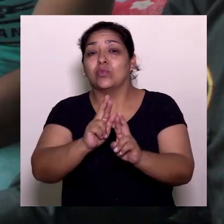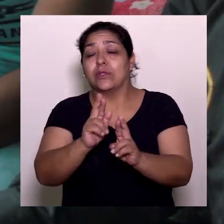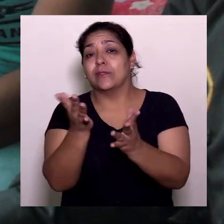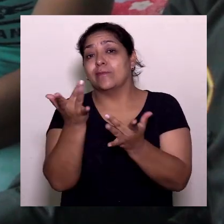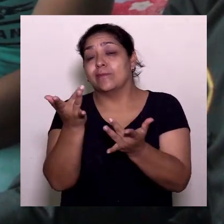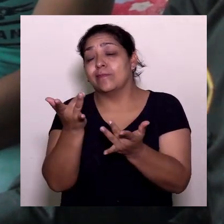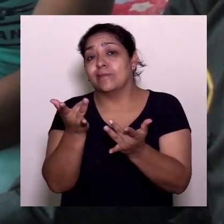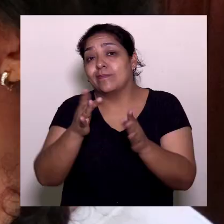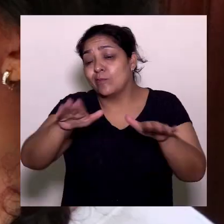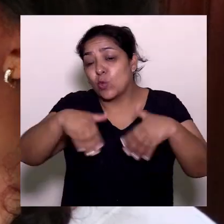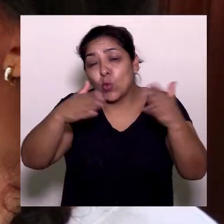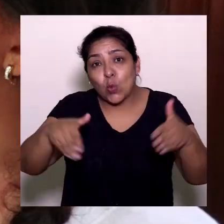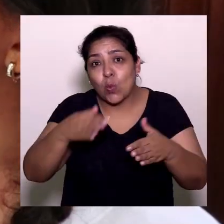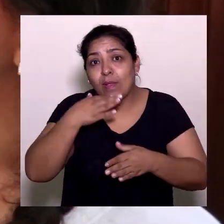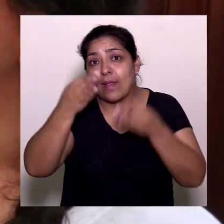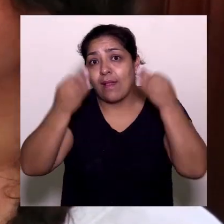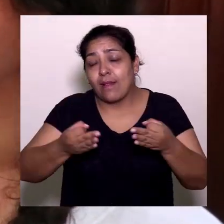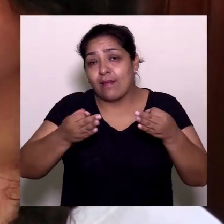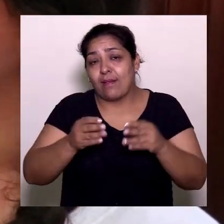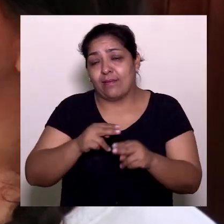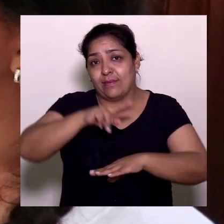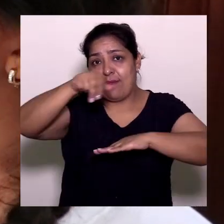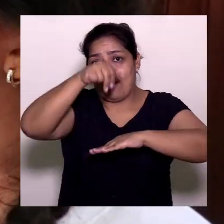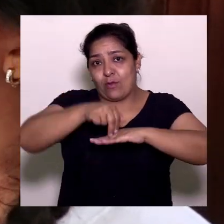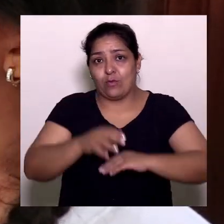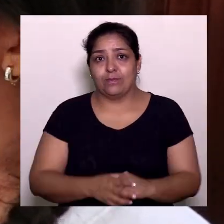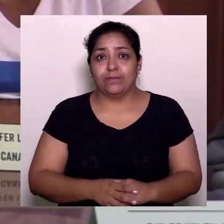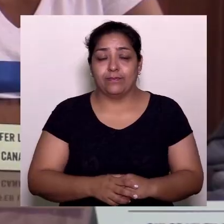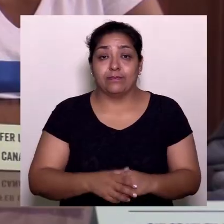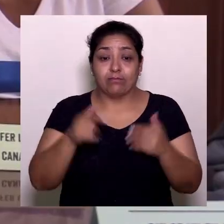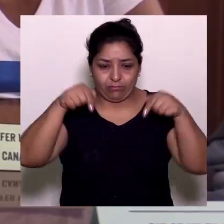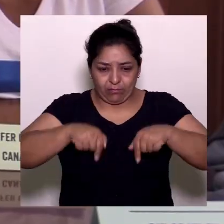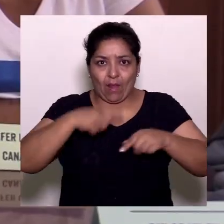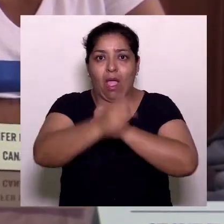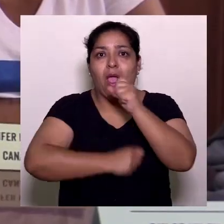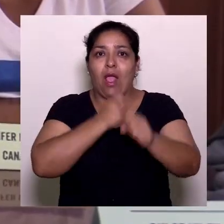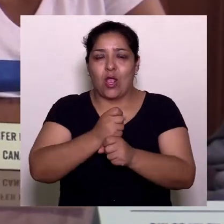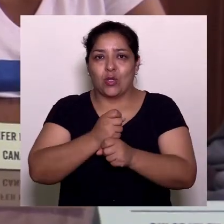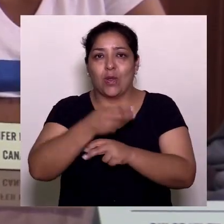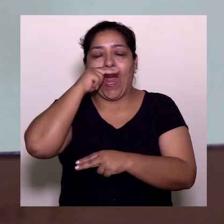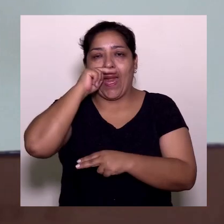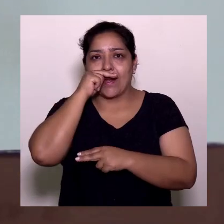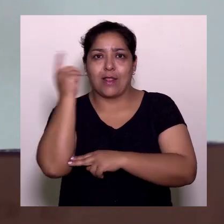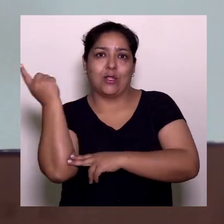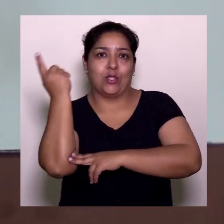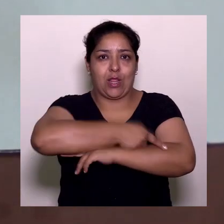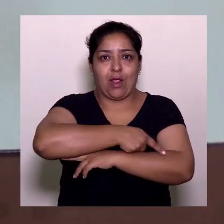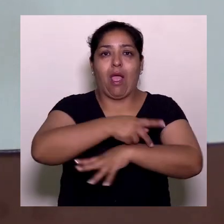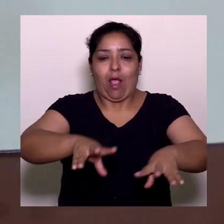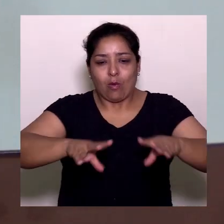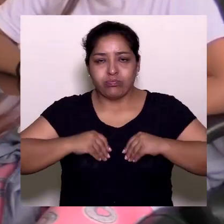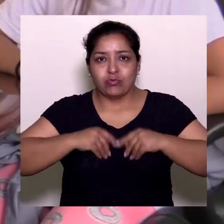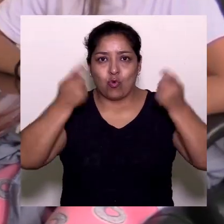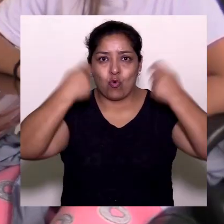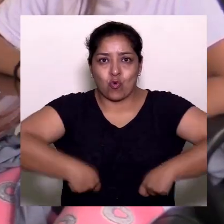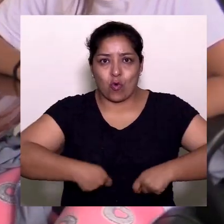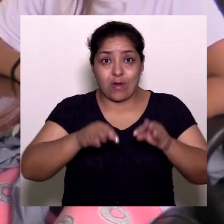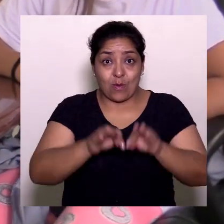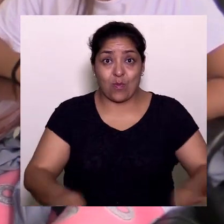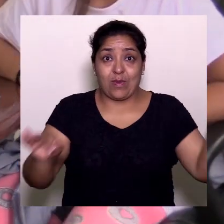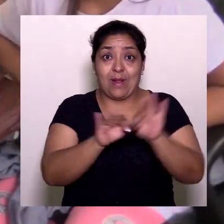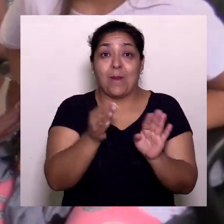y esas respuestas todavía están ausentes de la realidad del pueblo de Nariño. Este año las niñas asumieron durante una jornada roles